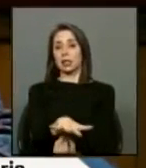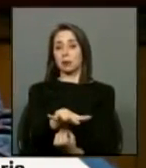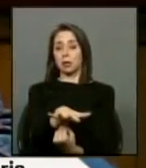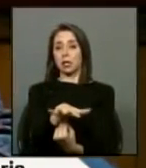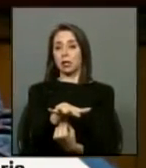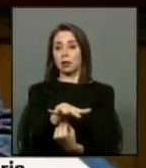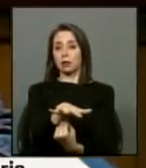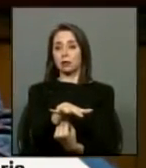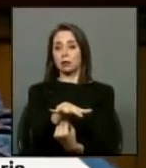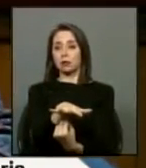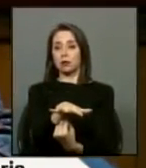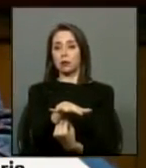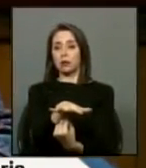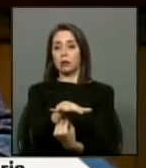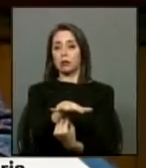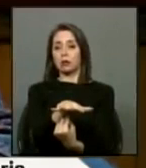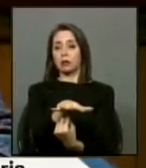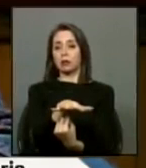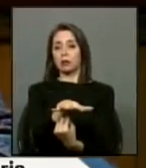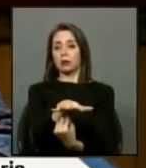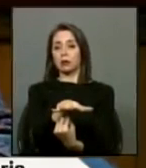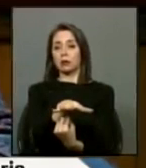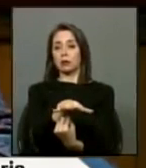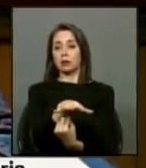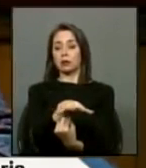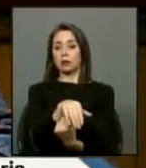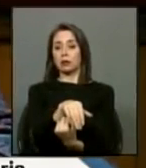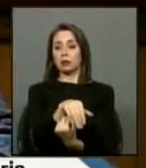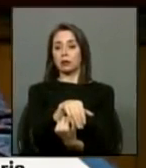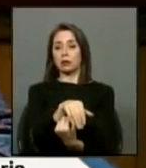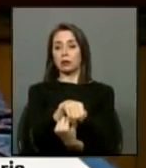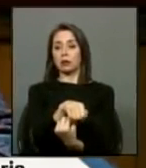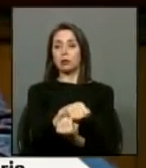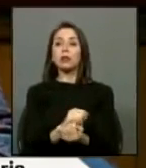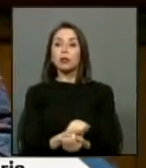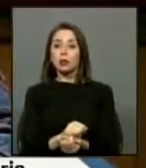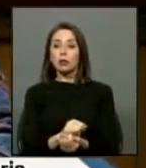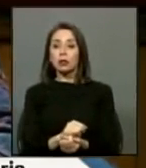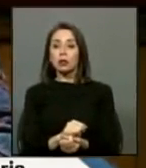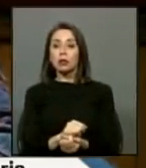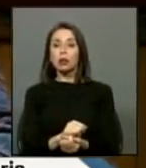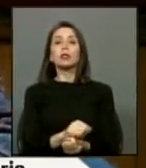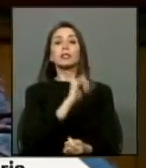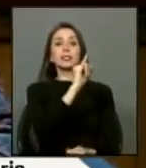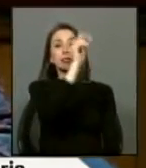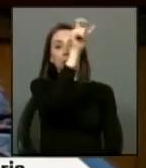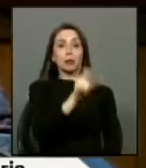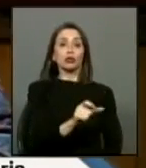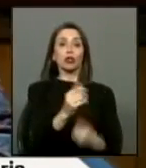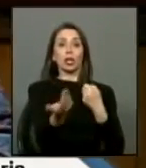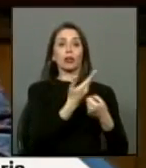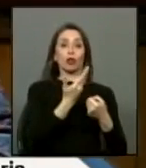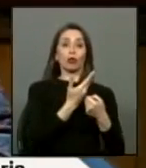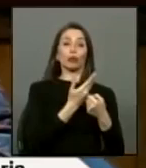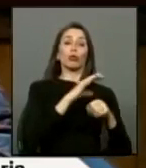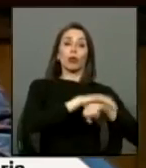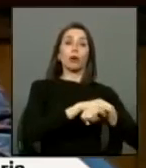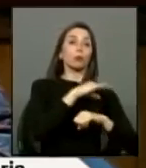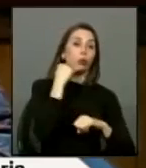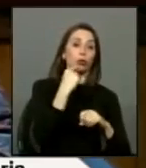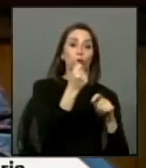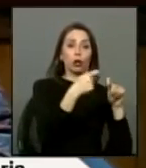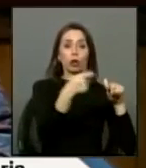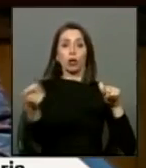importaba el hecho de que solamente de haber fallecido el titular el aporte fuera